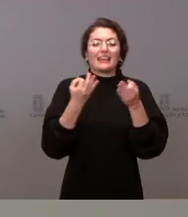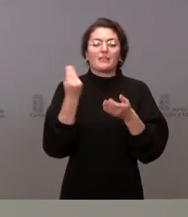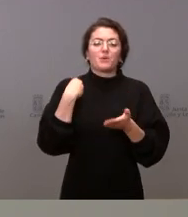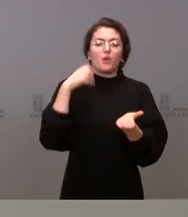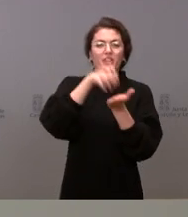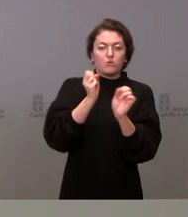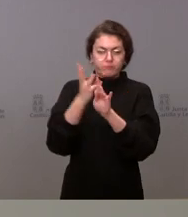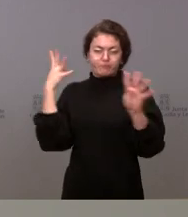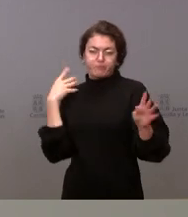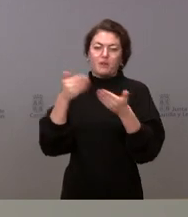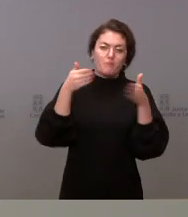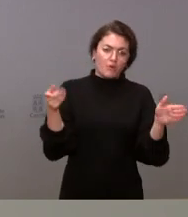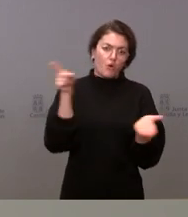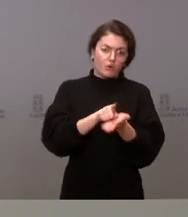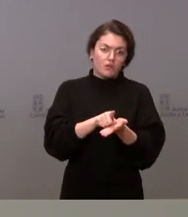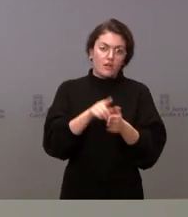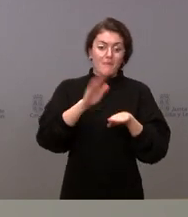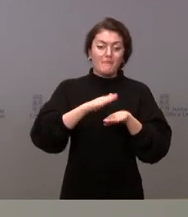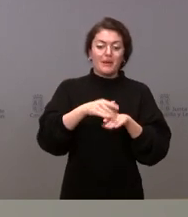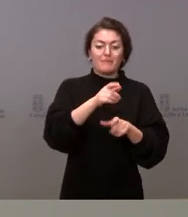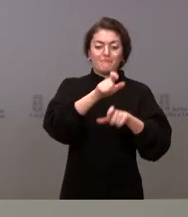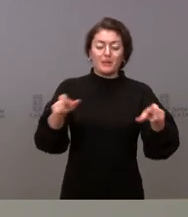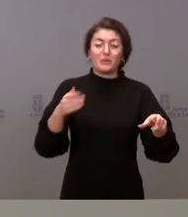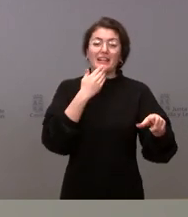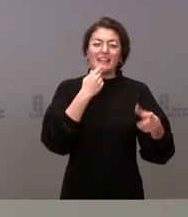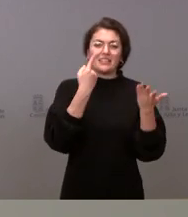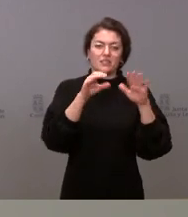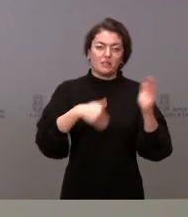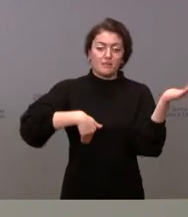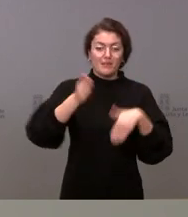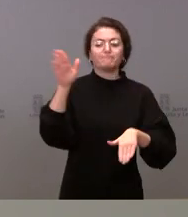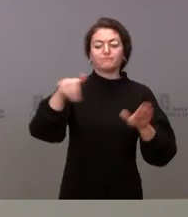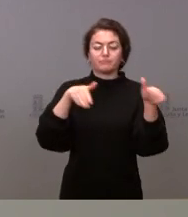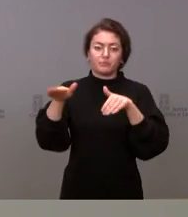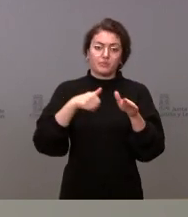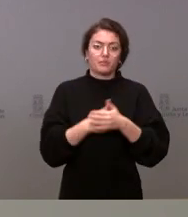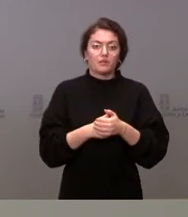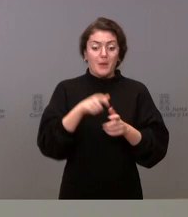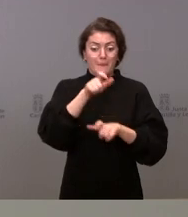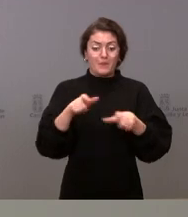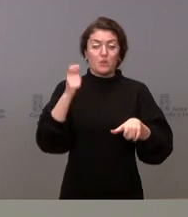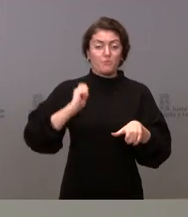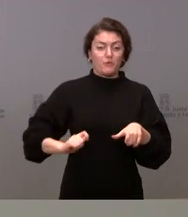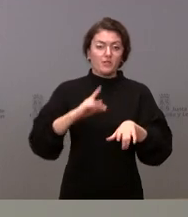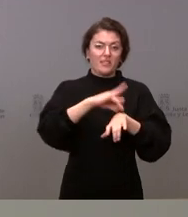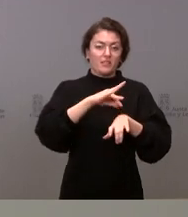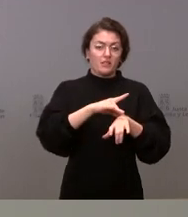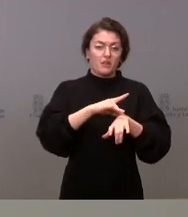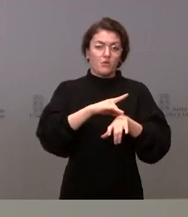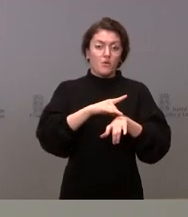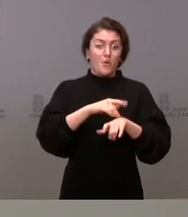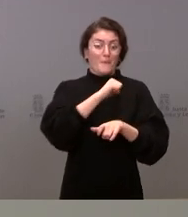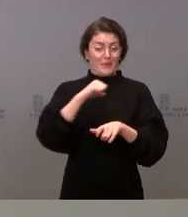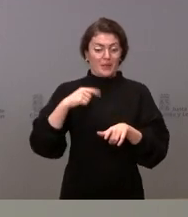masiva para convocar a la población de más de 60 años. Los profesionales sanitarios del ámbito privado también se le